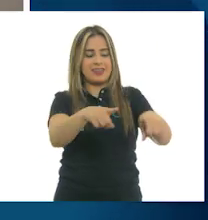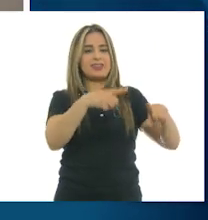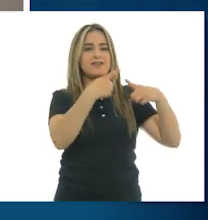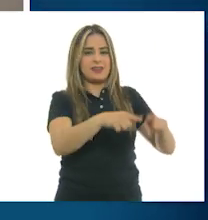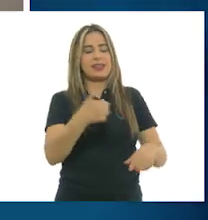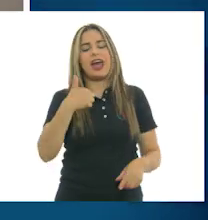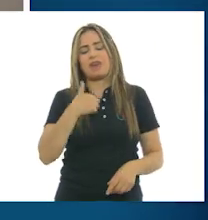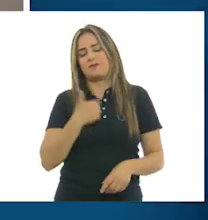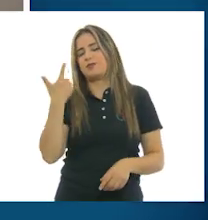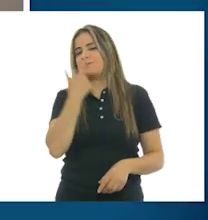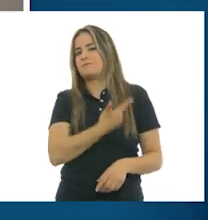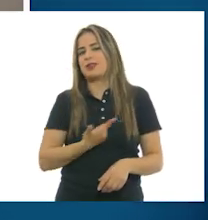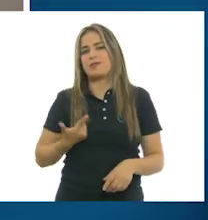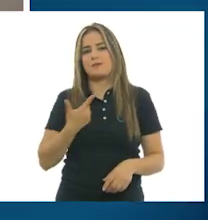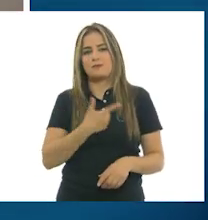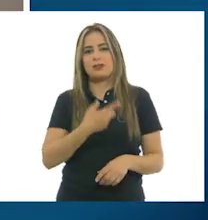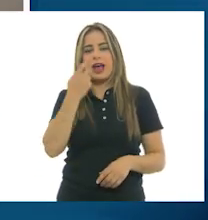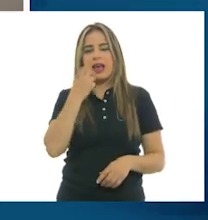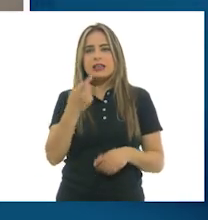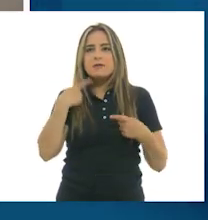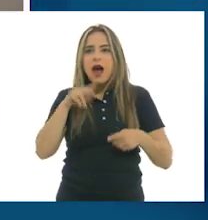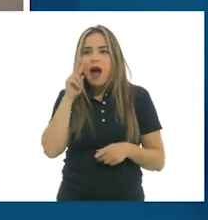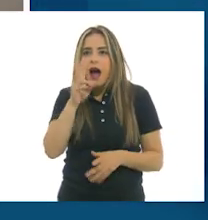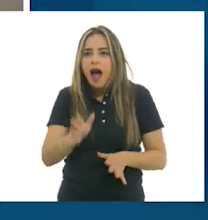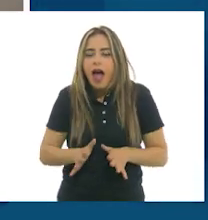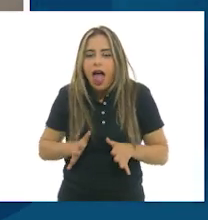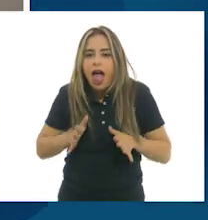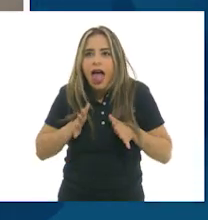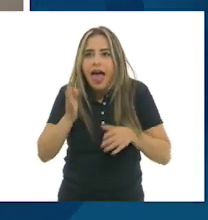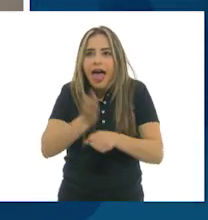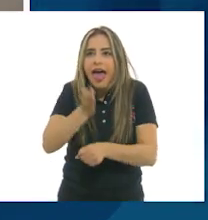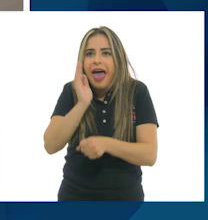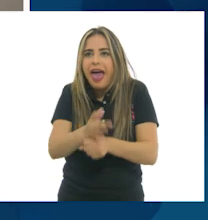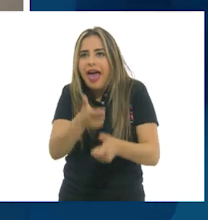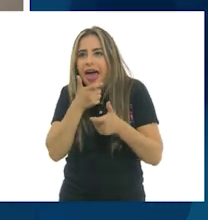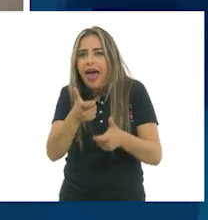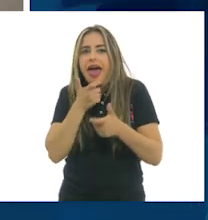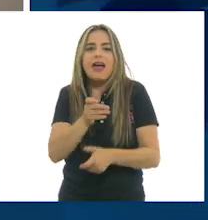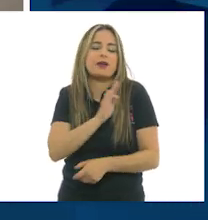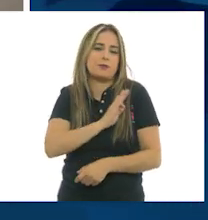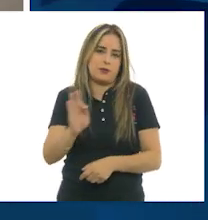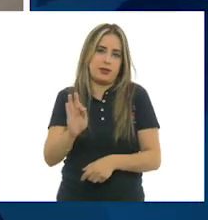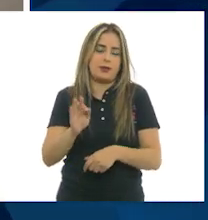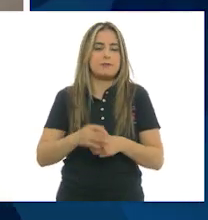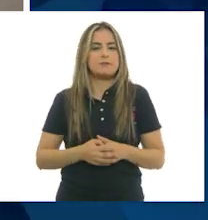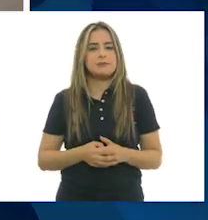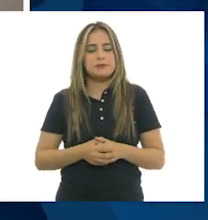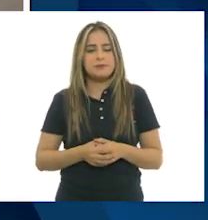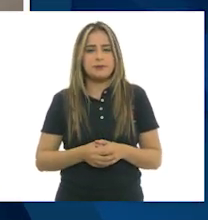las que puedan contrastarse porque ahí va a generar conflicto y eso nos va a dar comedia. Y si estoy